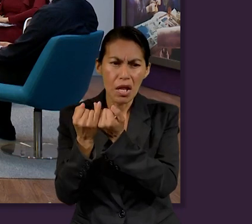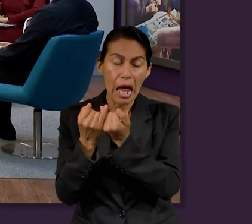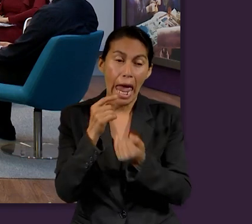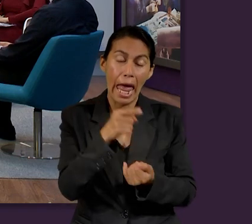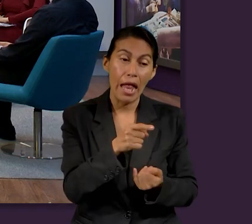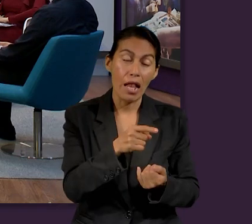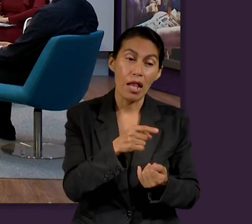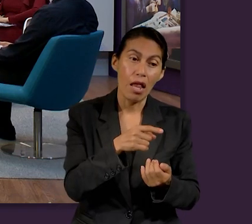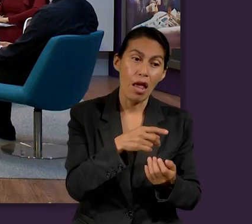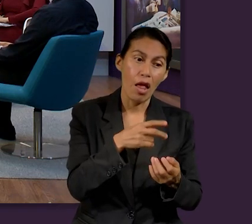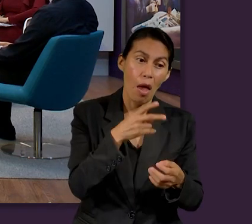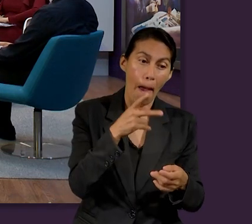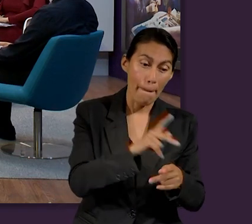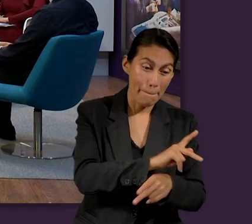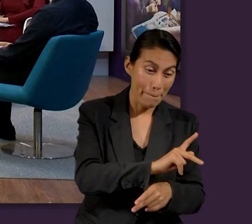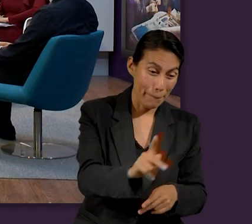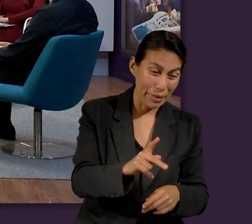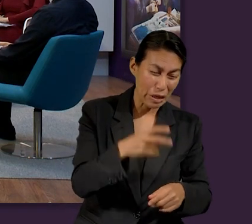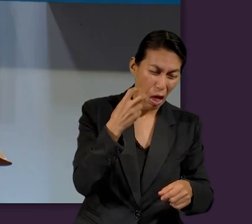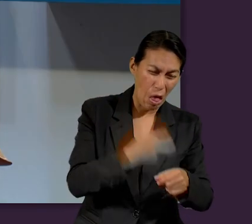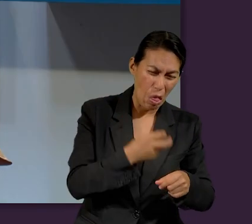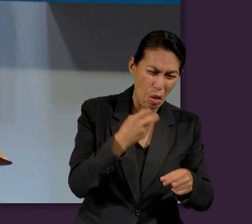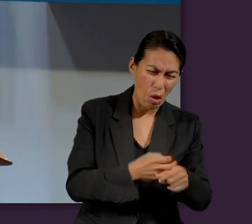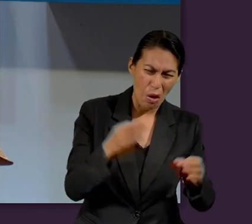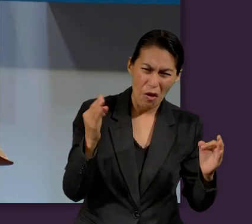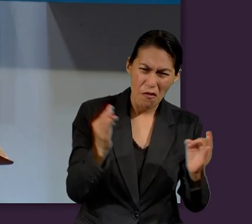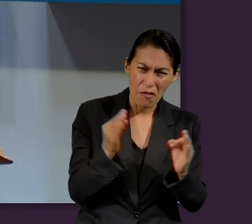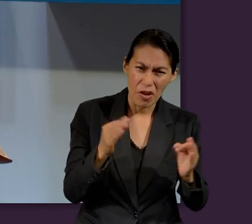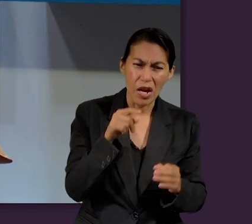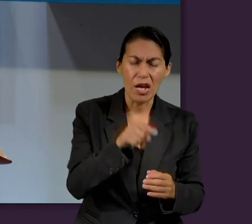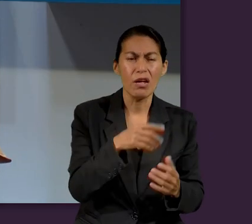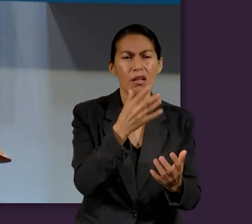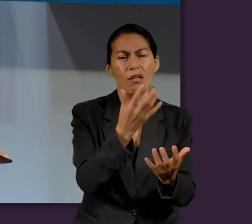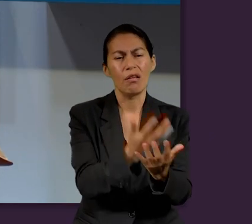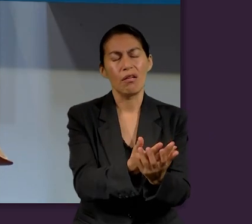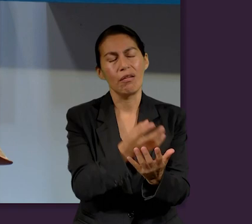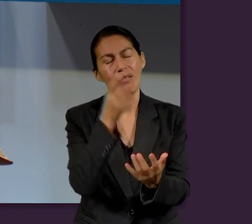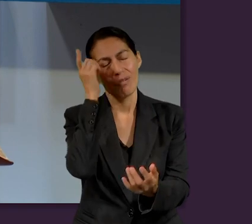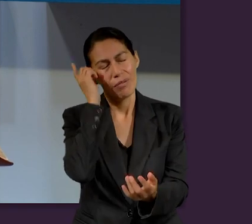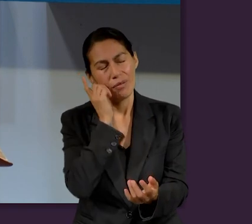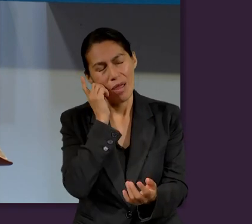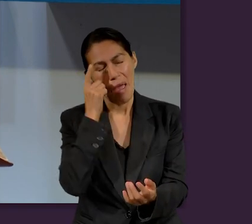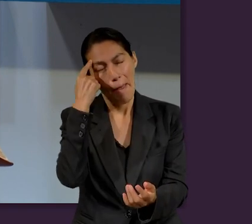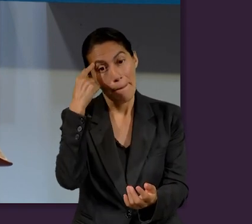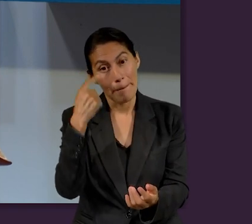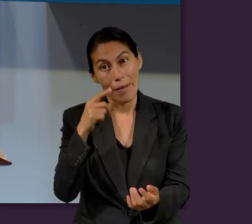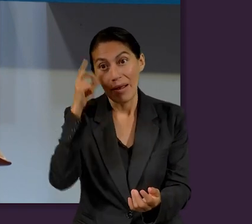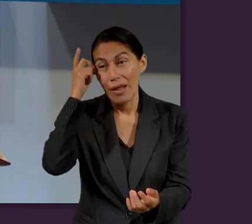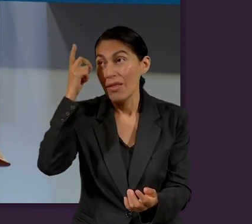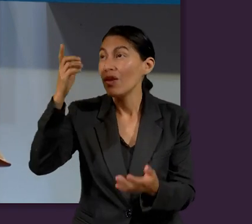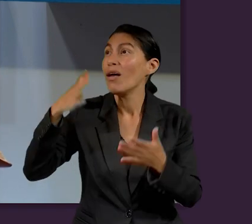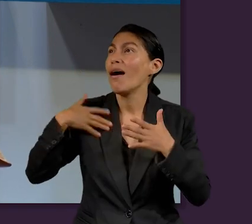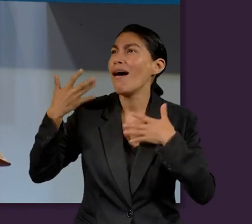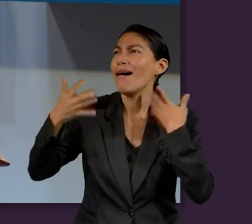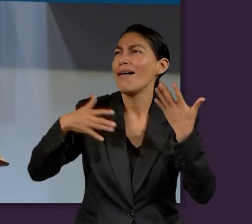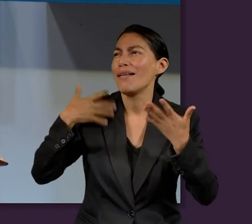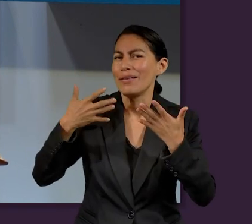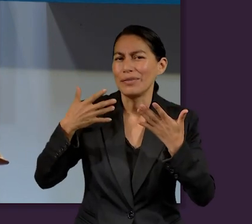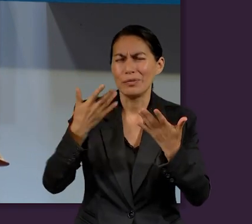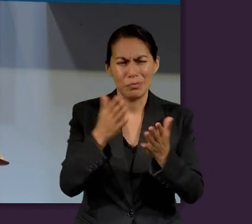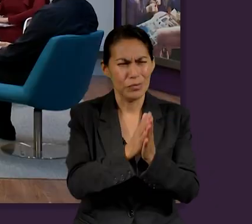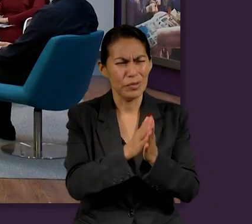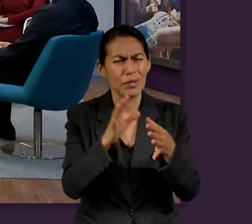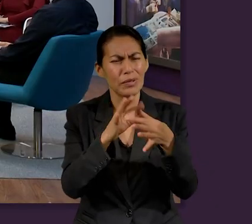frío. Para tratar de agradar a Dios, se supone. Haznos esa